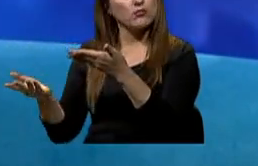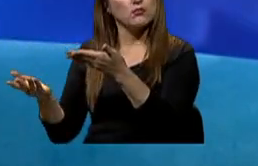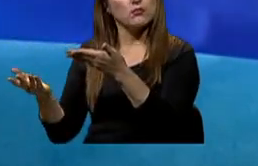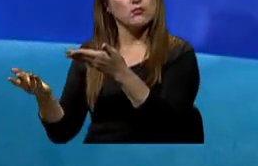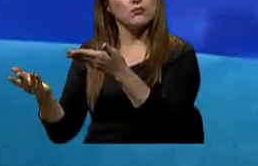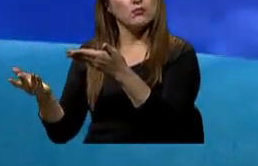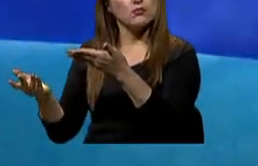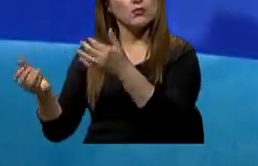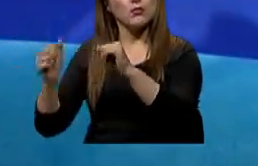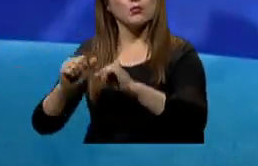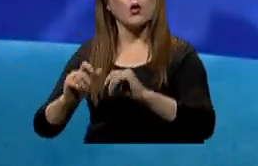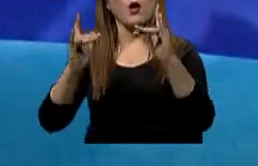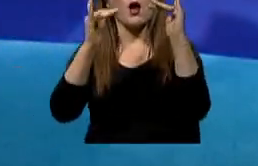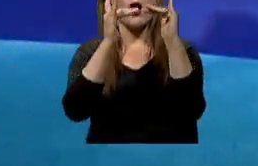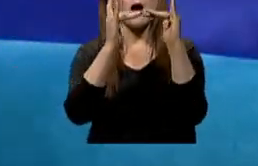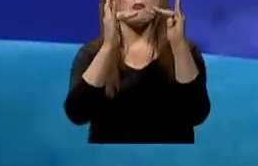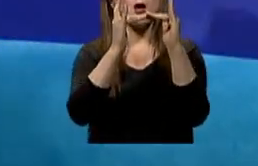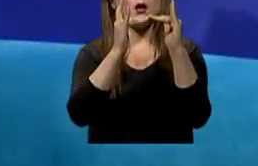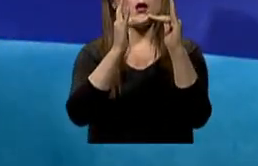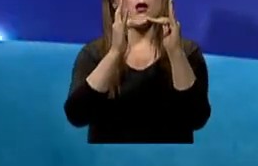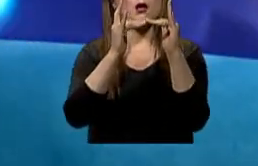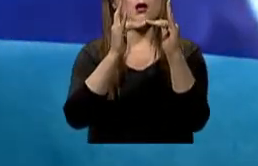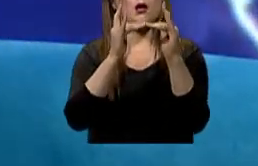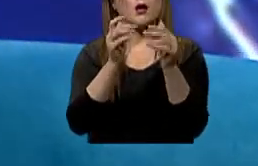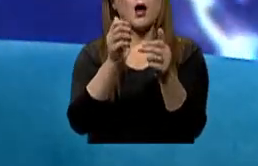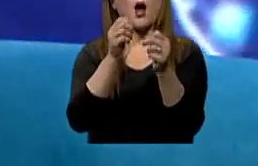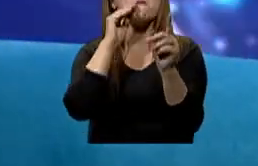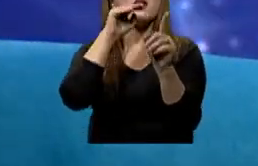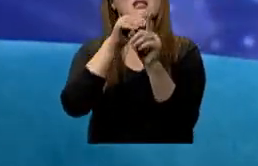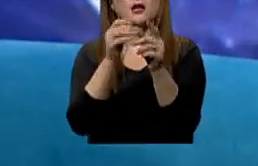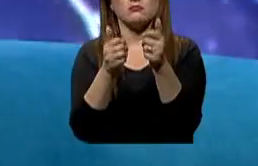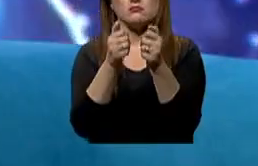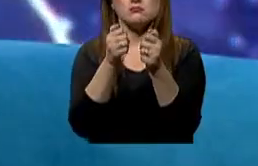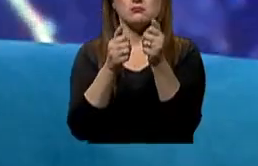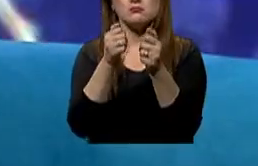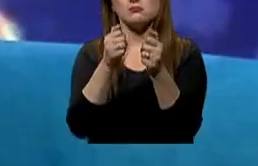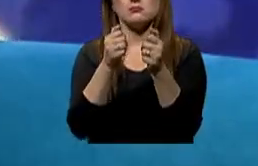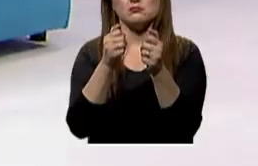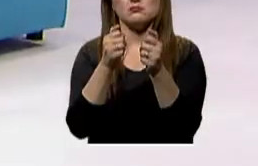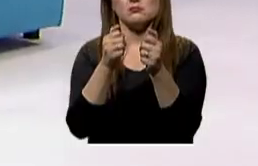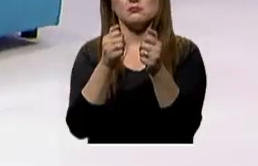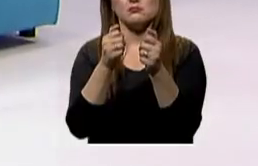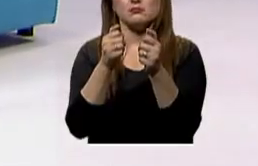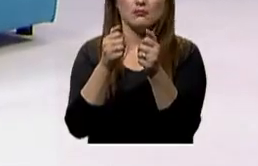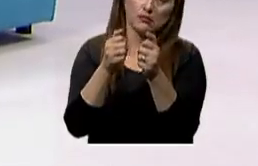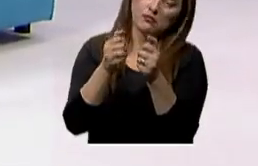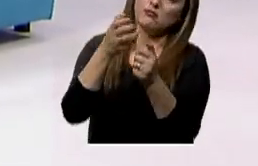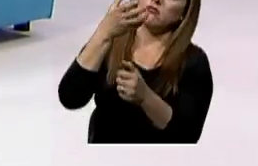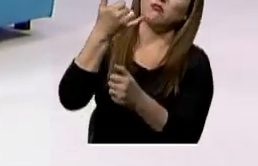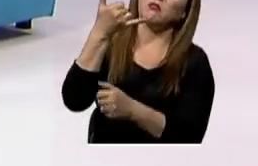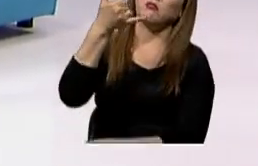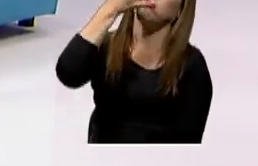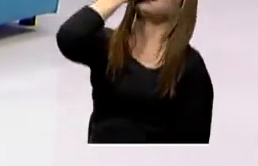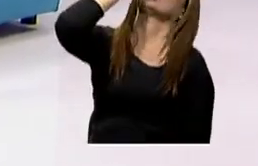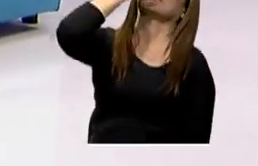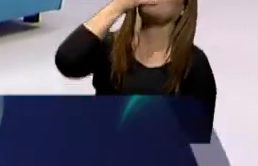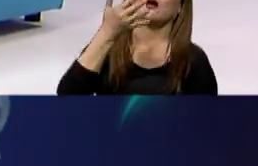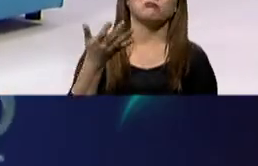puedo estar en mi cama como toda persona, mandando un mensaje, me puedo quedar dormido y el celular me cae en la cara. Me ha pasado.